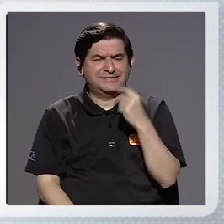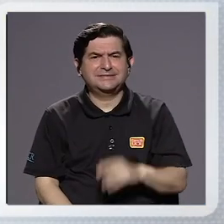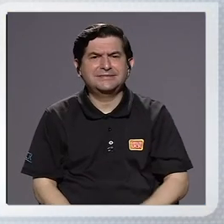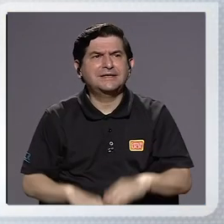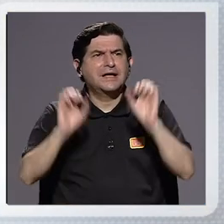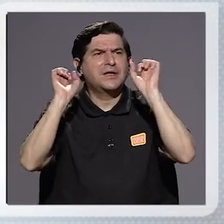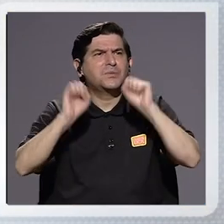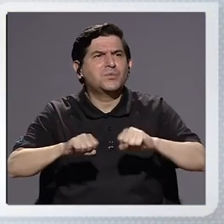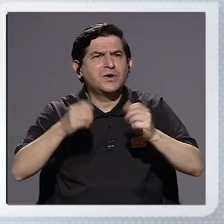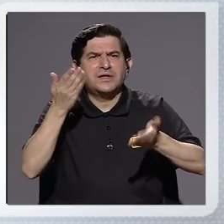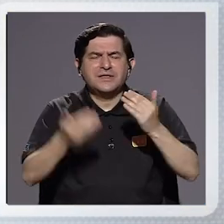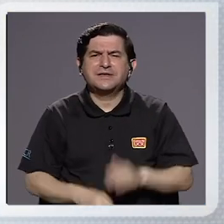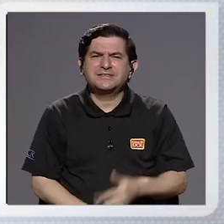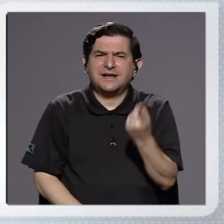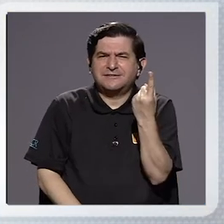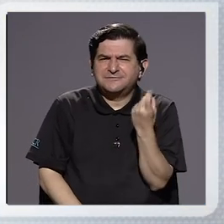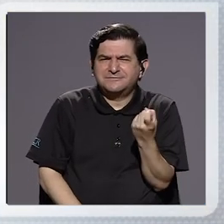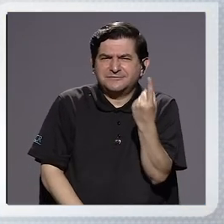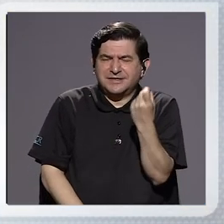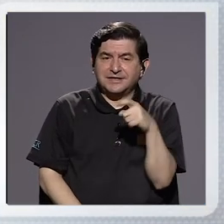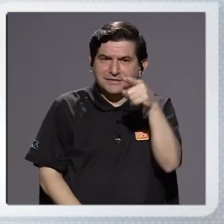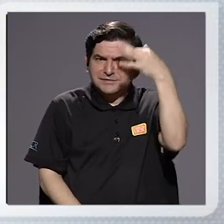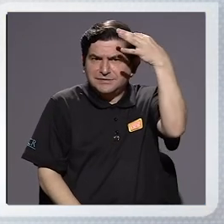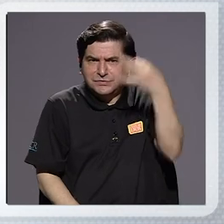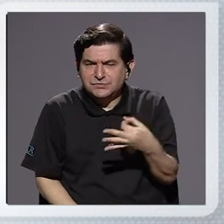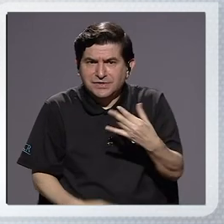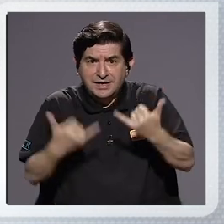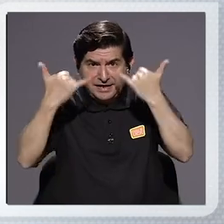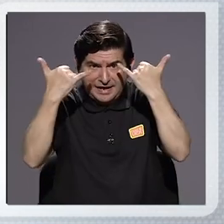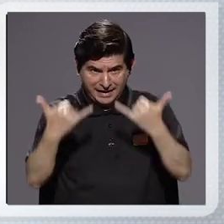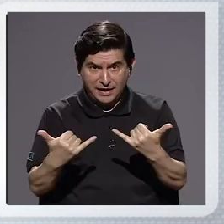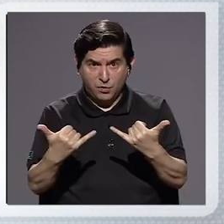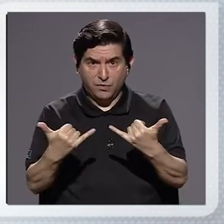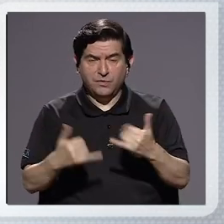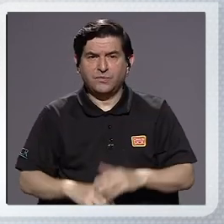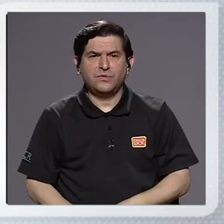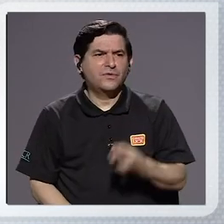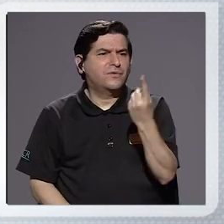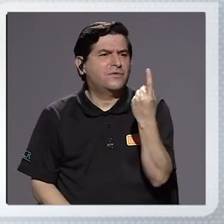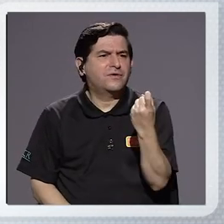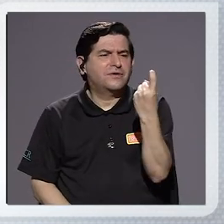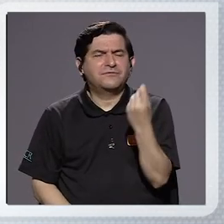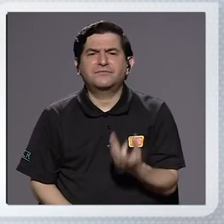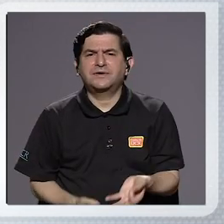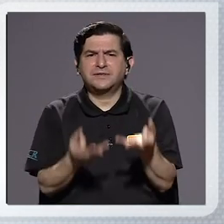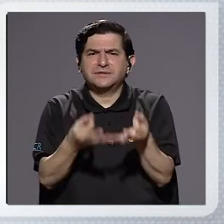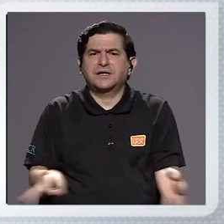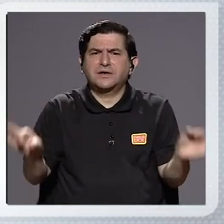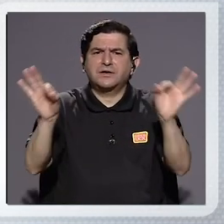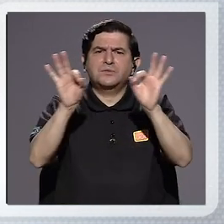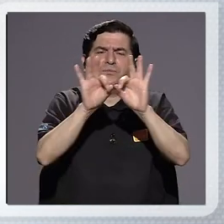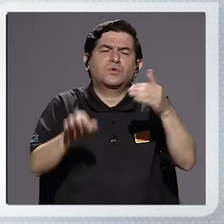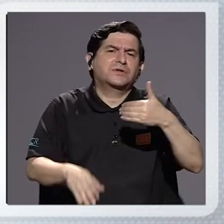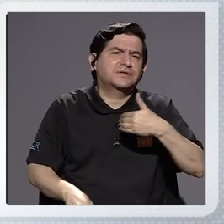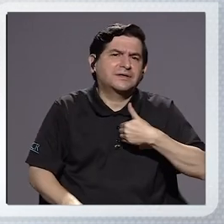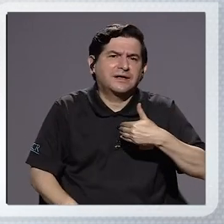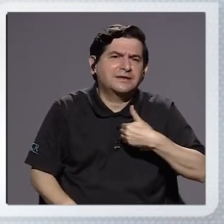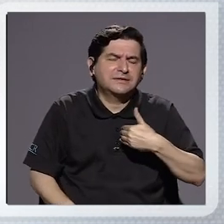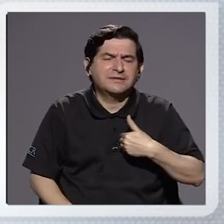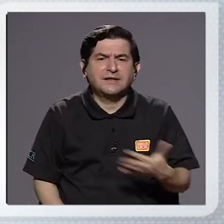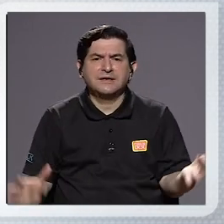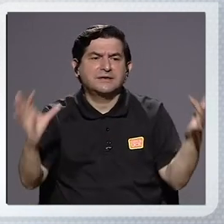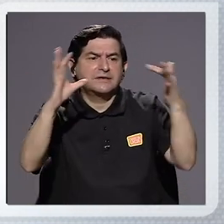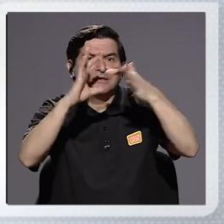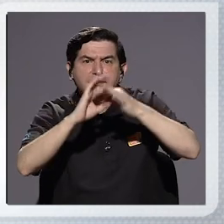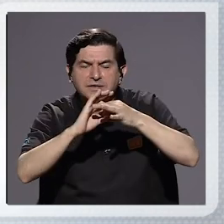pueden existir algunos pendientes. ¿Cuáles son los que usted considera en este momento que son pendientes importantes que podríamos tener a